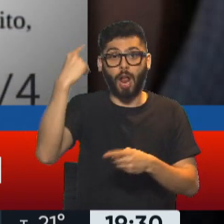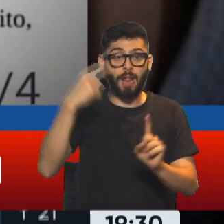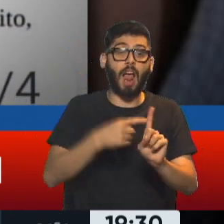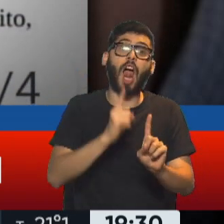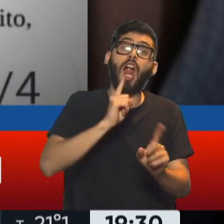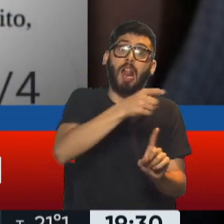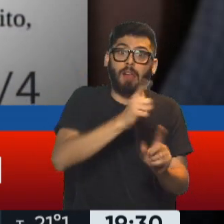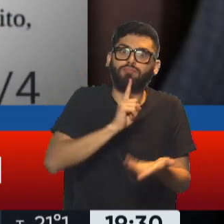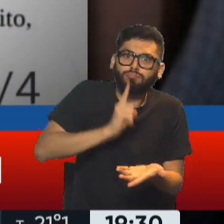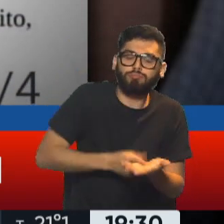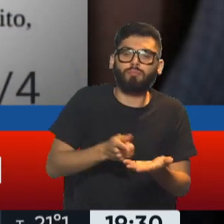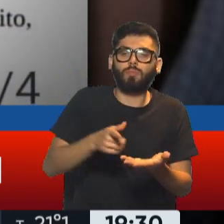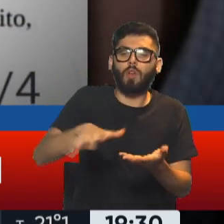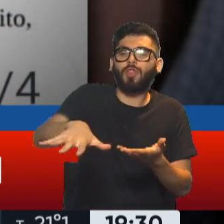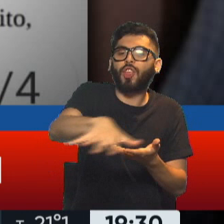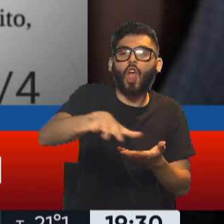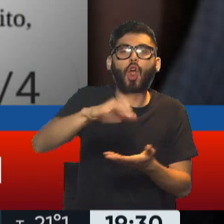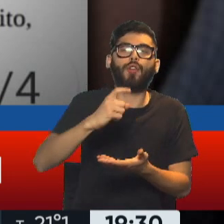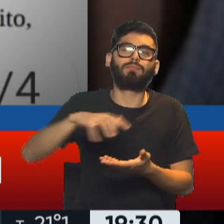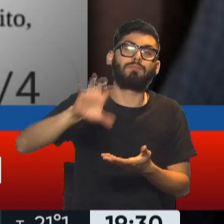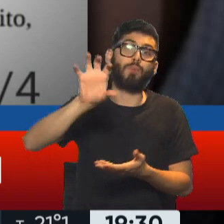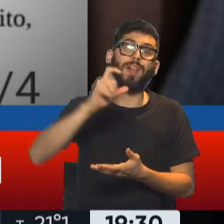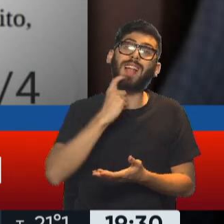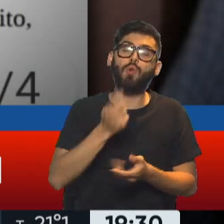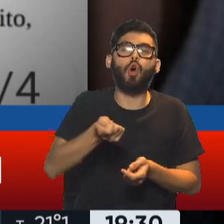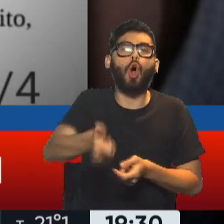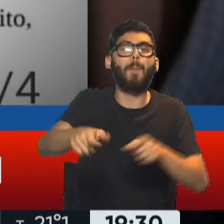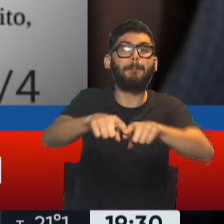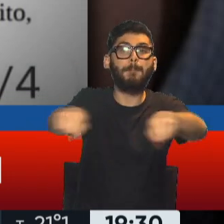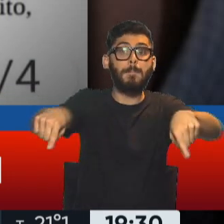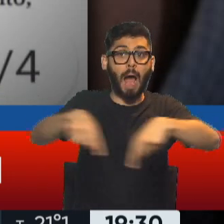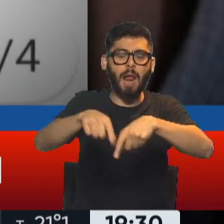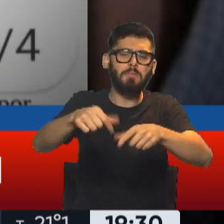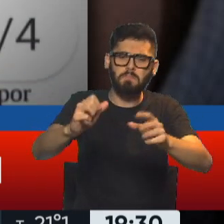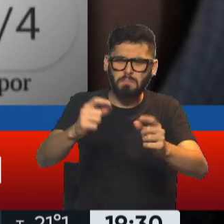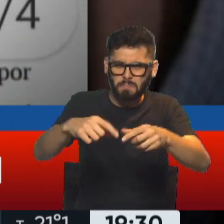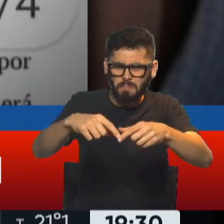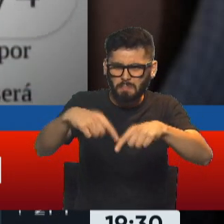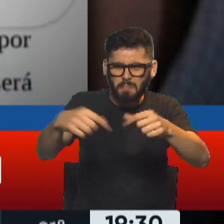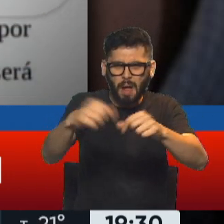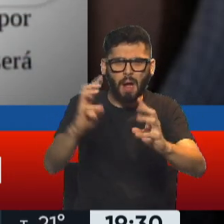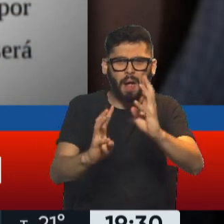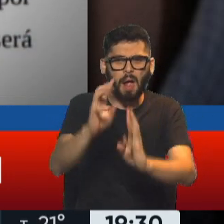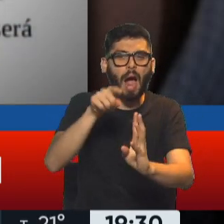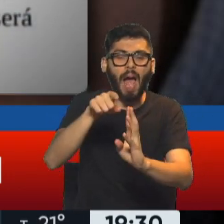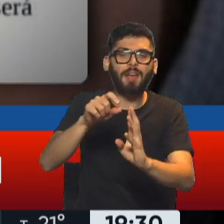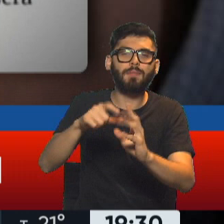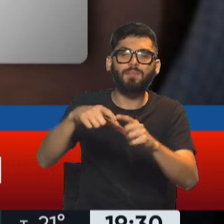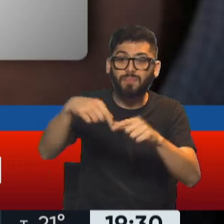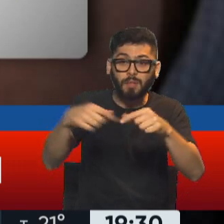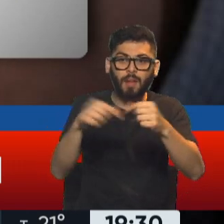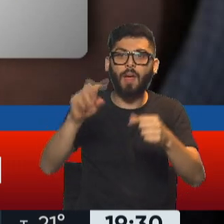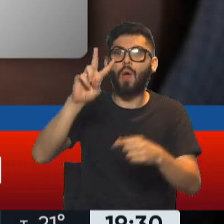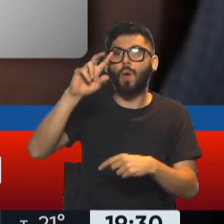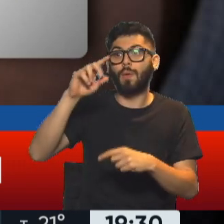terrenos en la provincia de San Luis, unos pastizales en donde crecía el venado de las pampas, una especie en